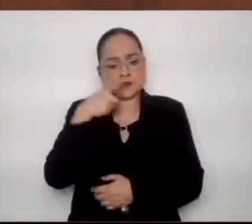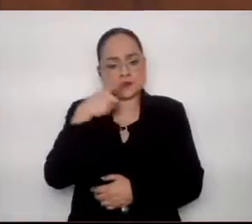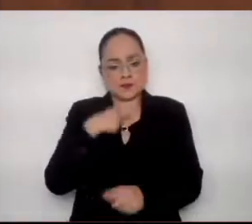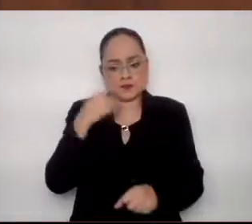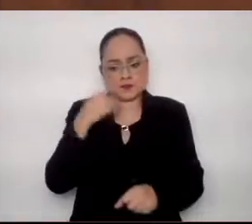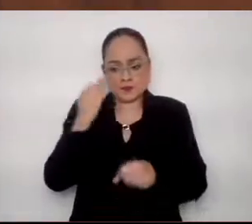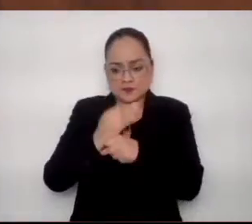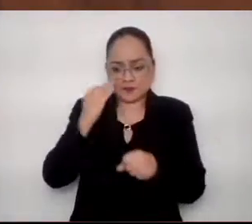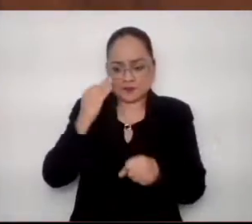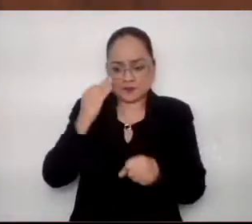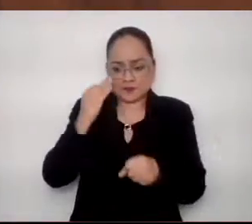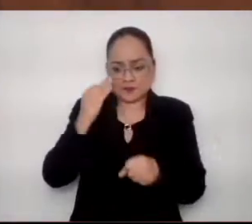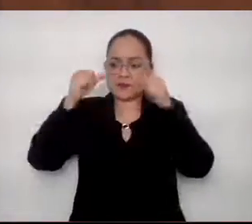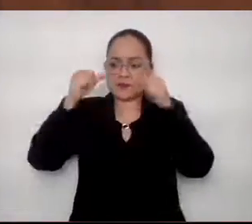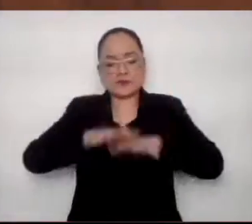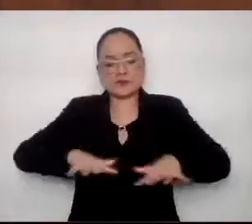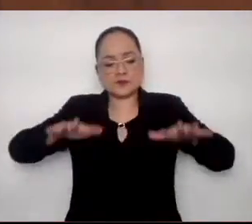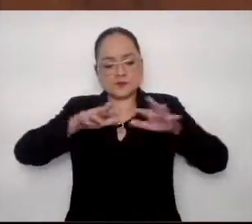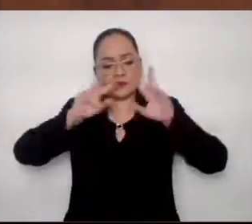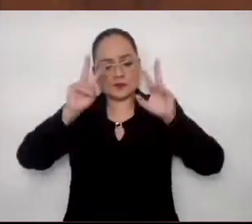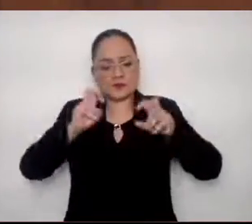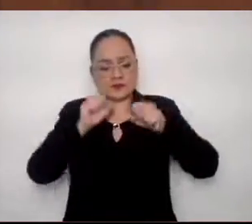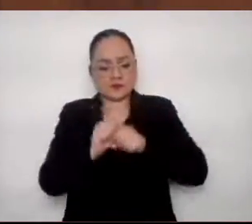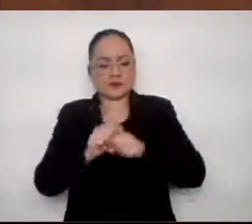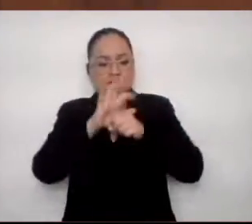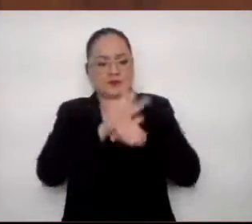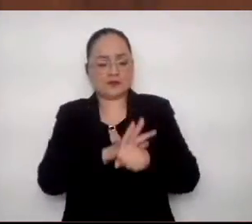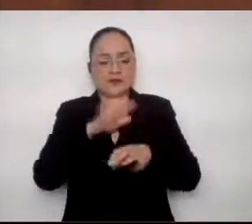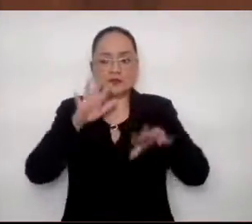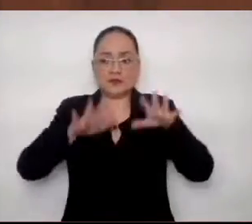en condiciones no siempre las mejores.